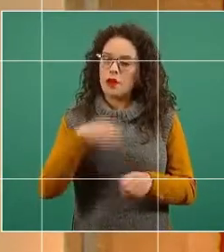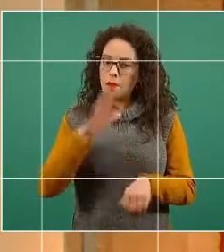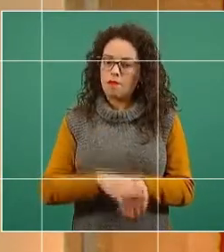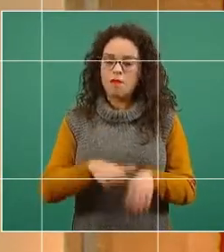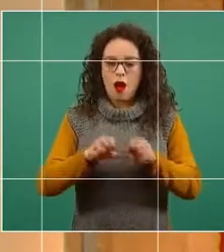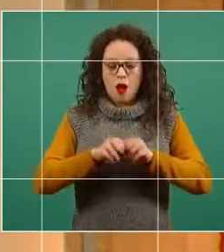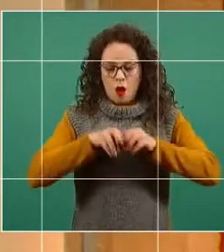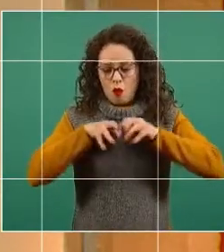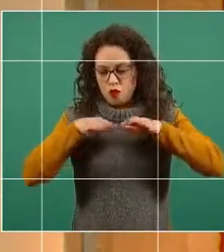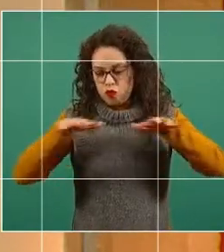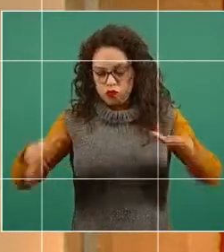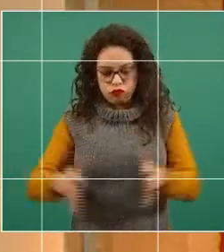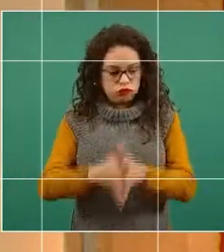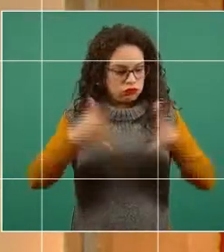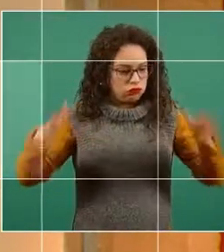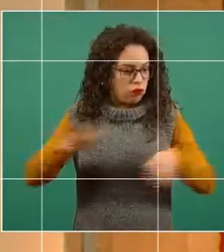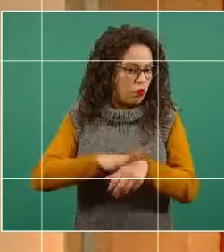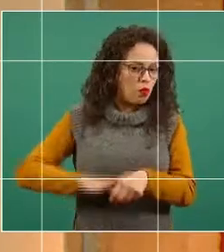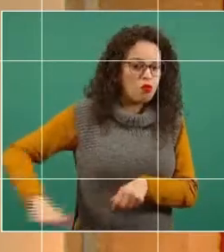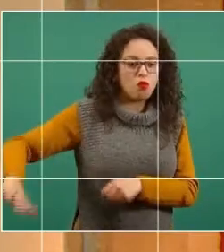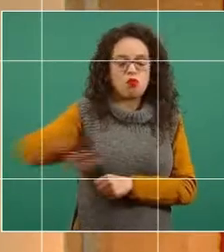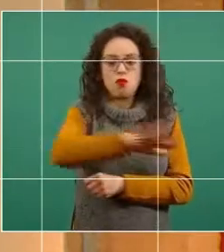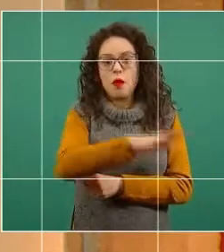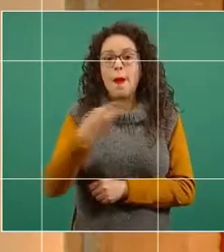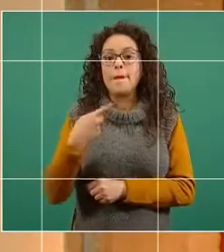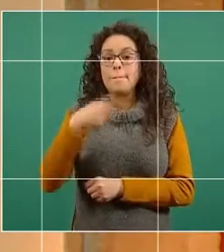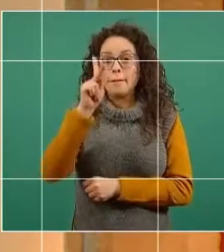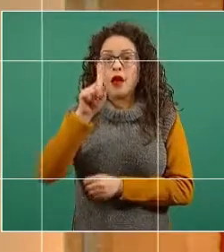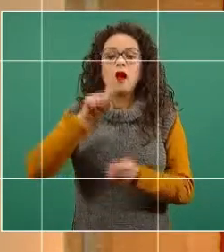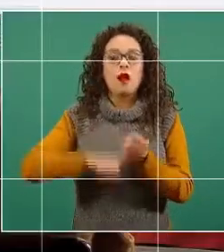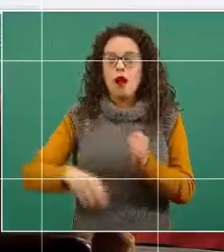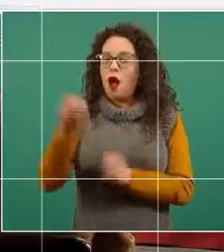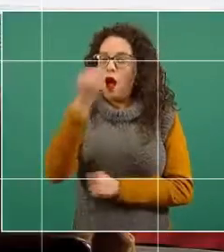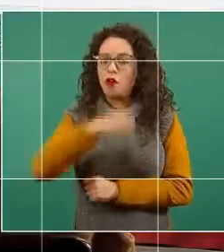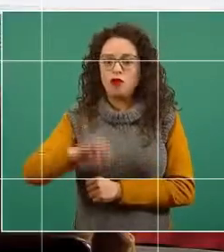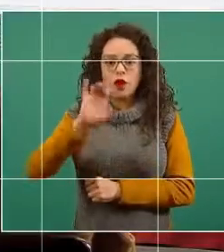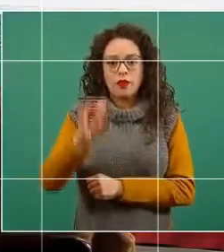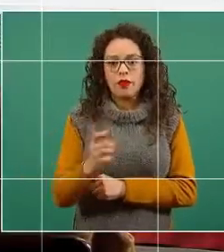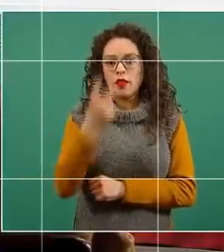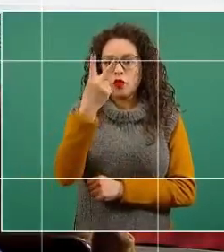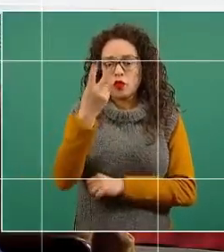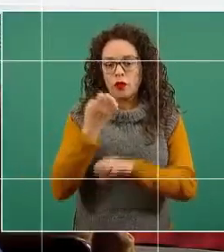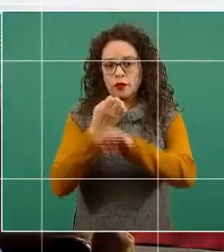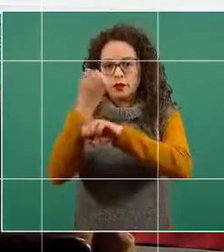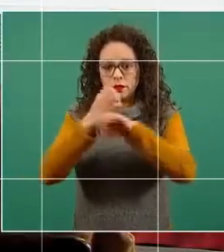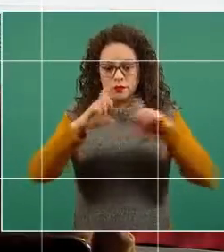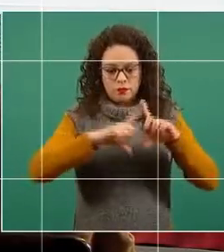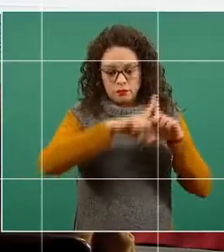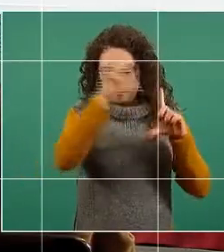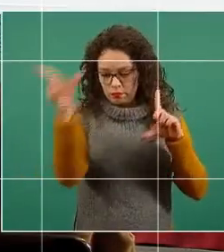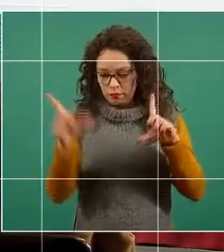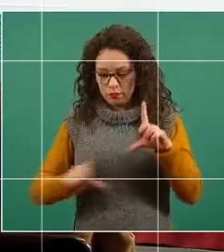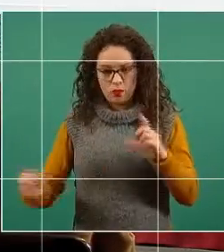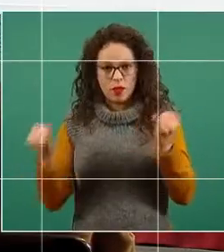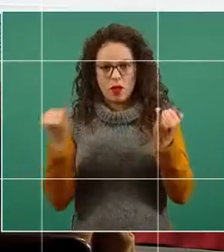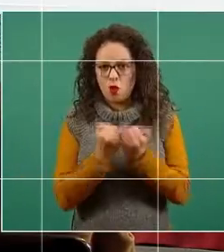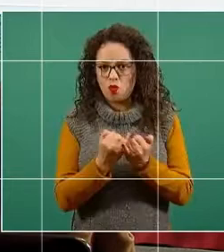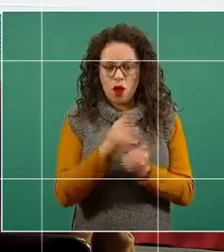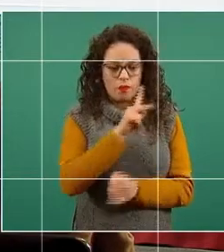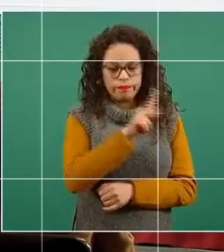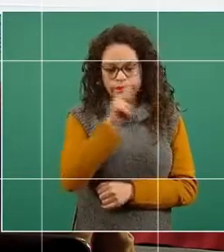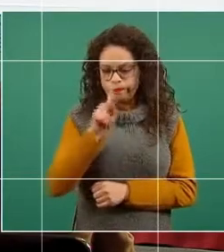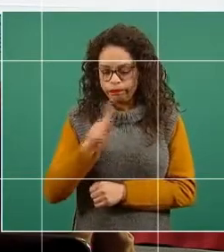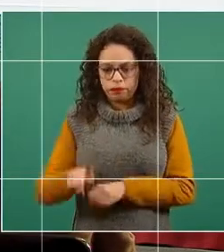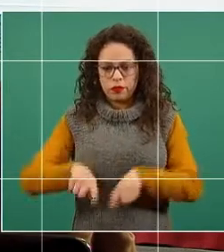amplio, pero definitivamente en las treinta y dos entidades federativas en forma simultánea. La siguiente, por favor.